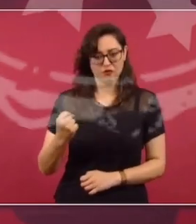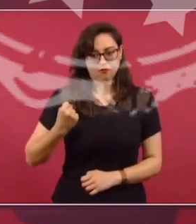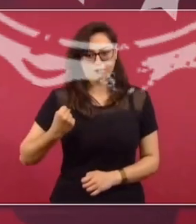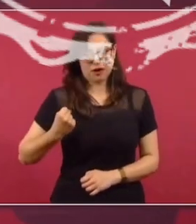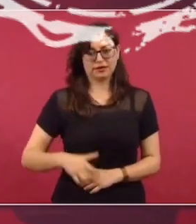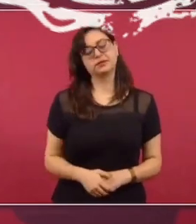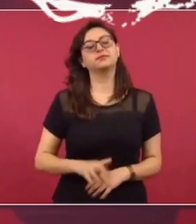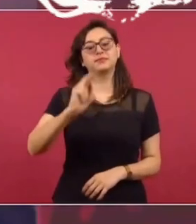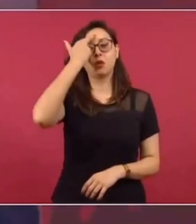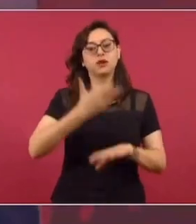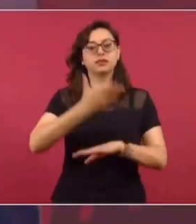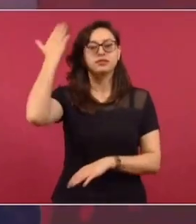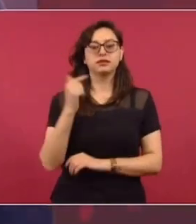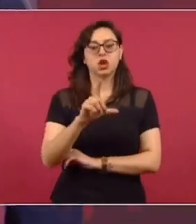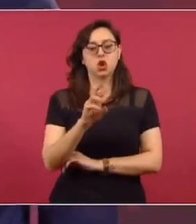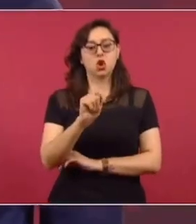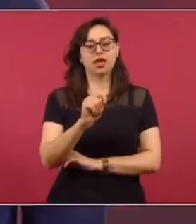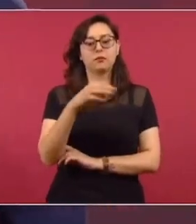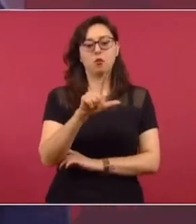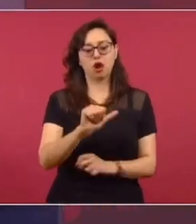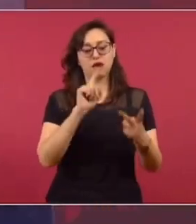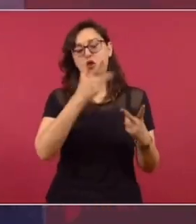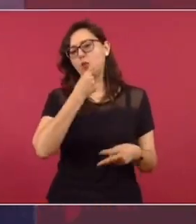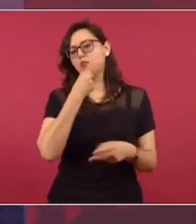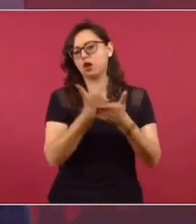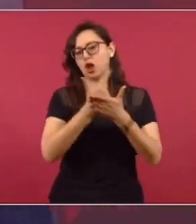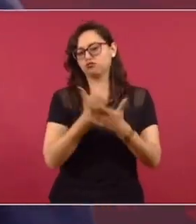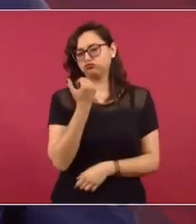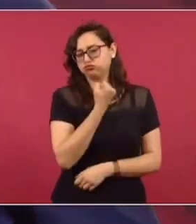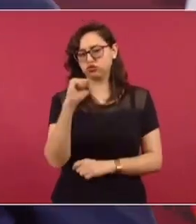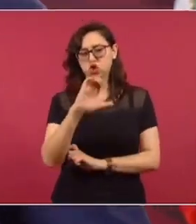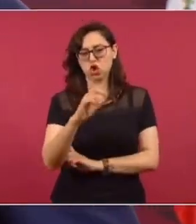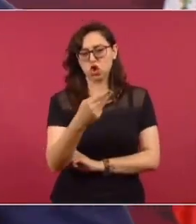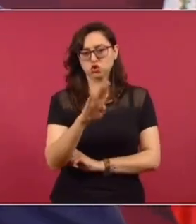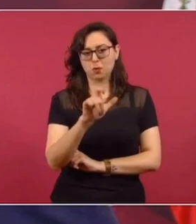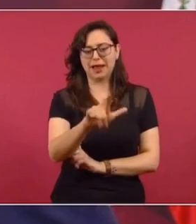¿Se acuerdan lo que decía López de Mola el Chumel, el economista? Que no se vayan a enojar, ¿eh?